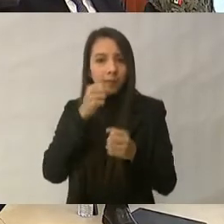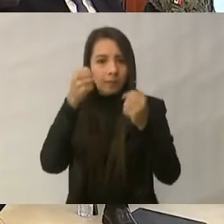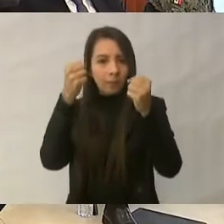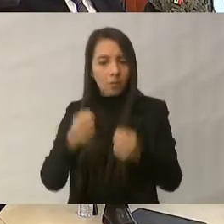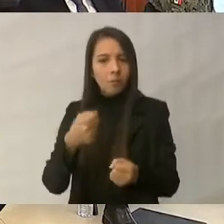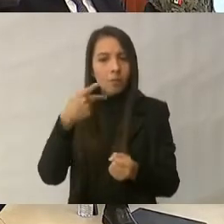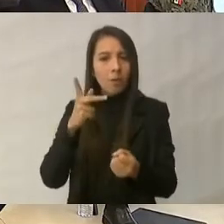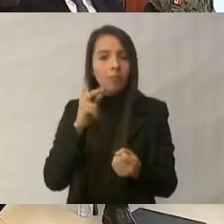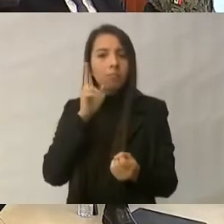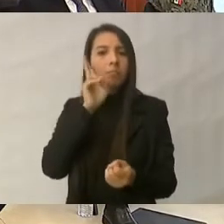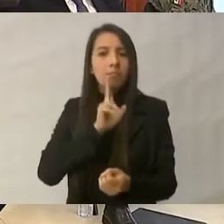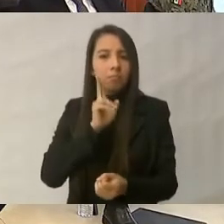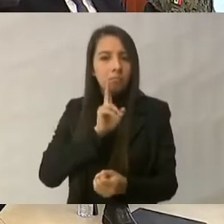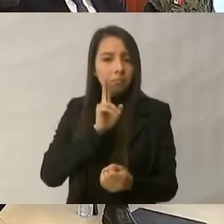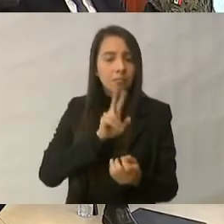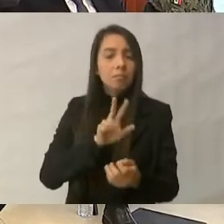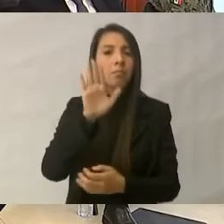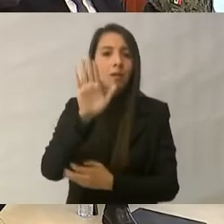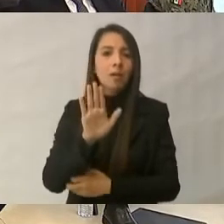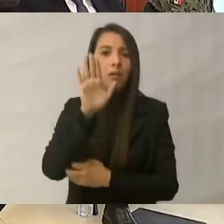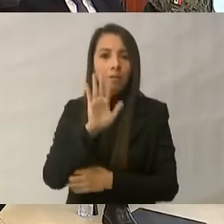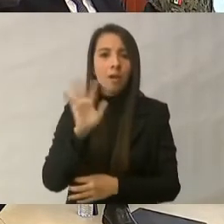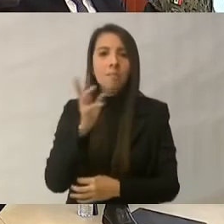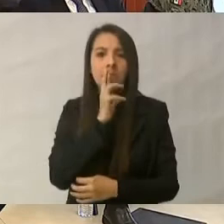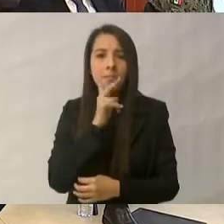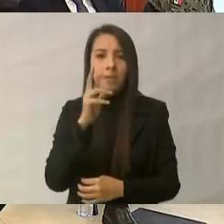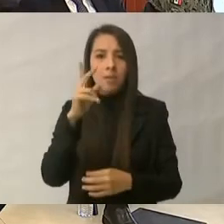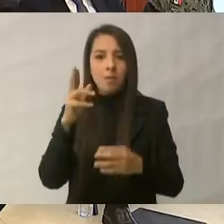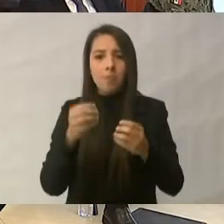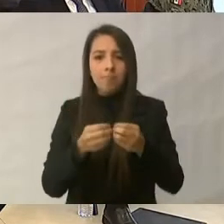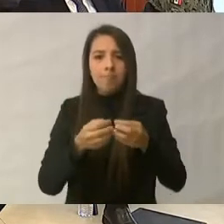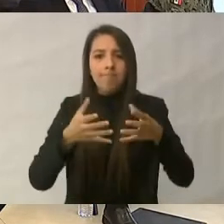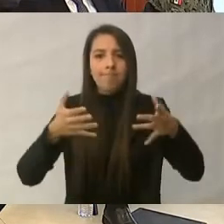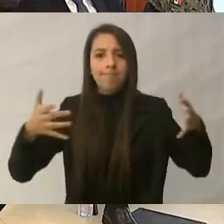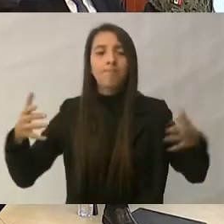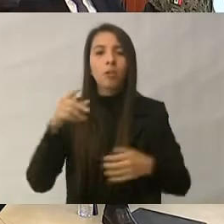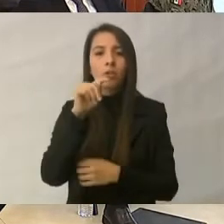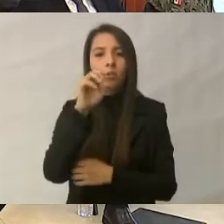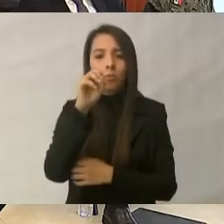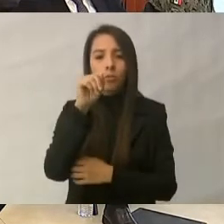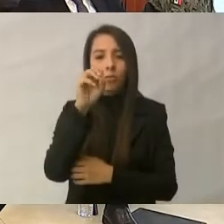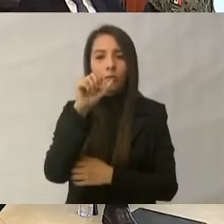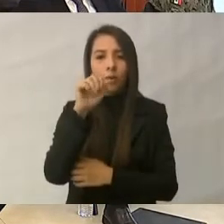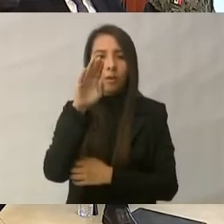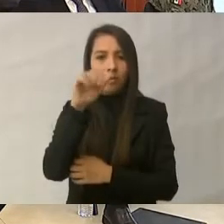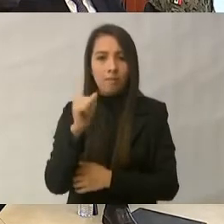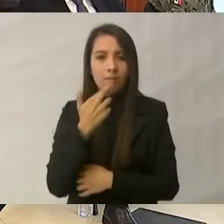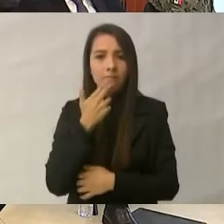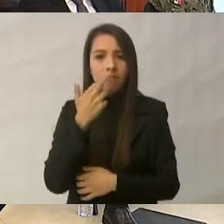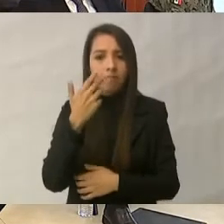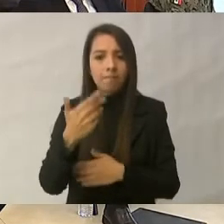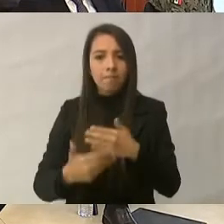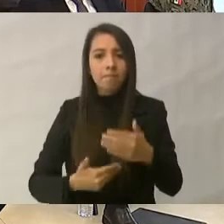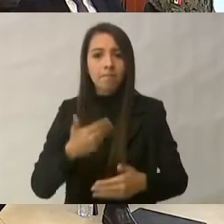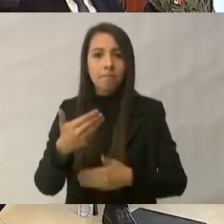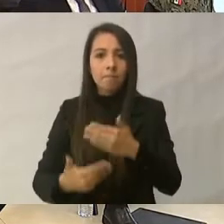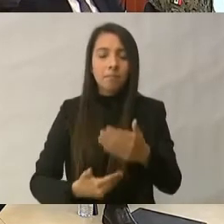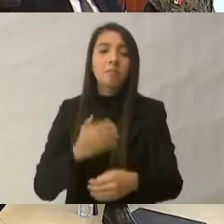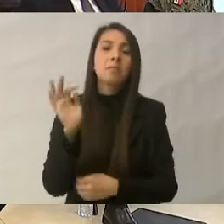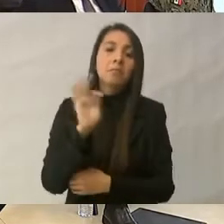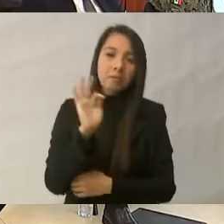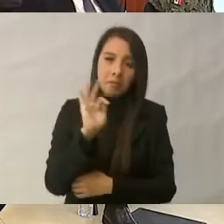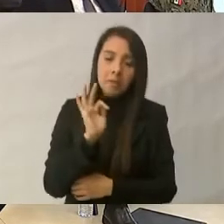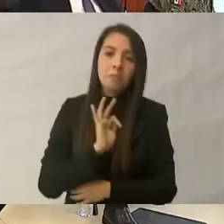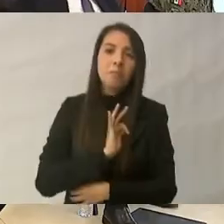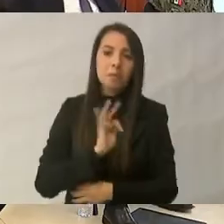hay una recuperación muy importante de la población de Totuava en la zona, y se está estudiando la posibilidad de, quizá empezarlo a